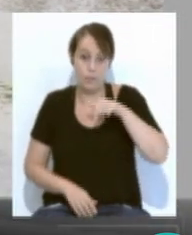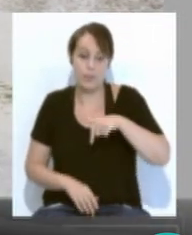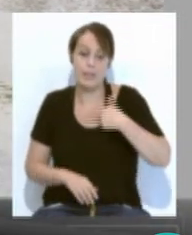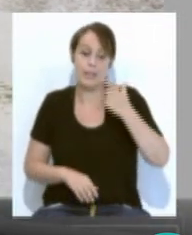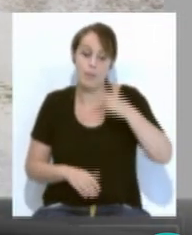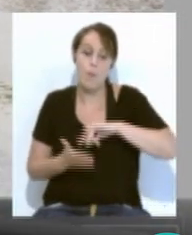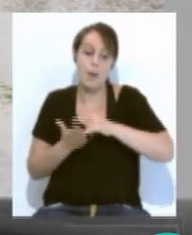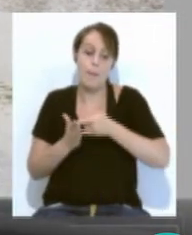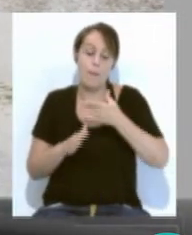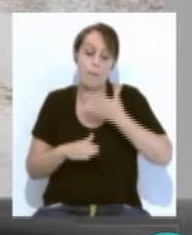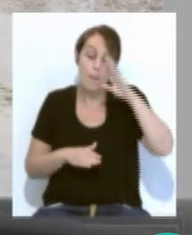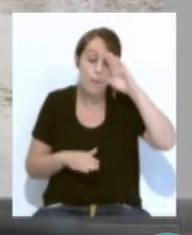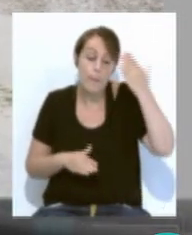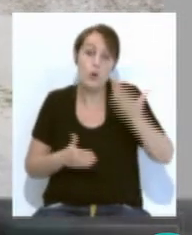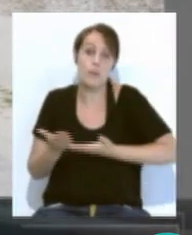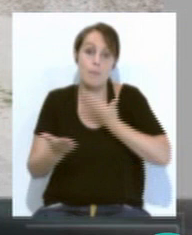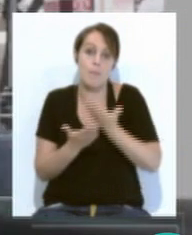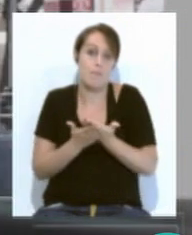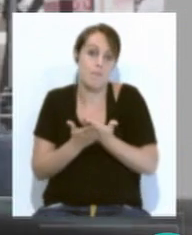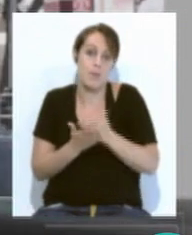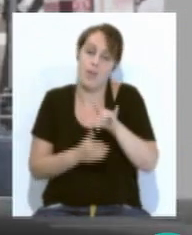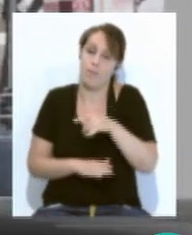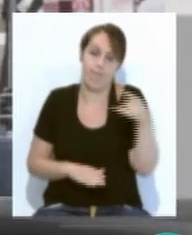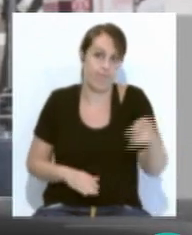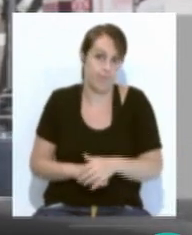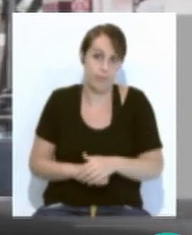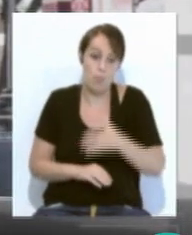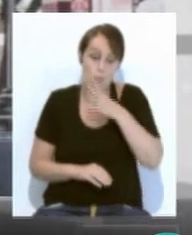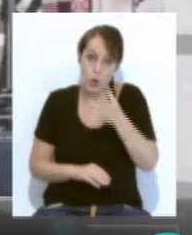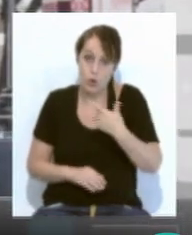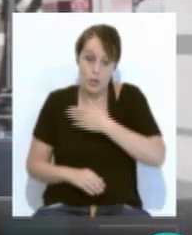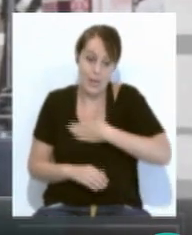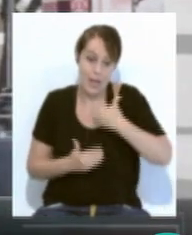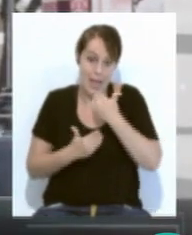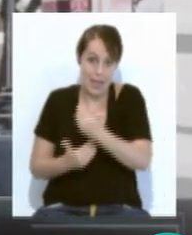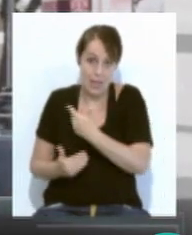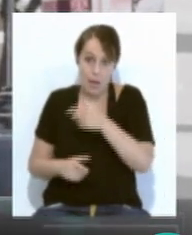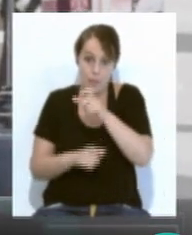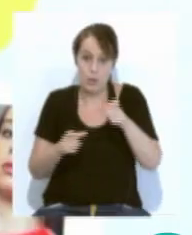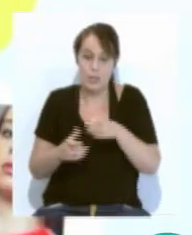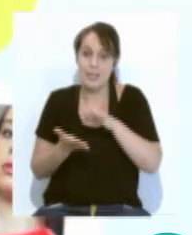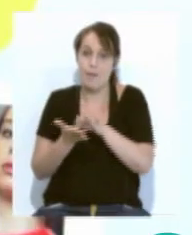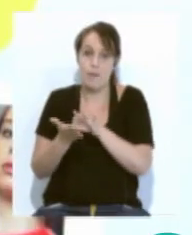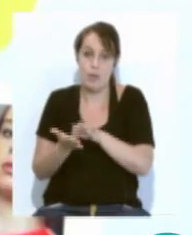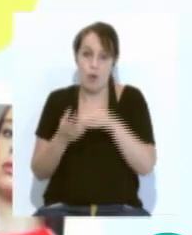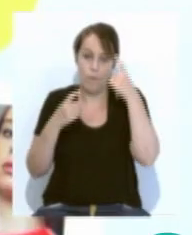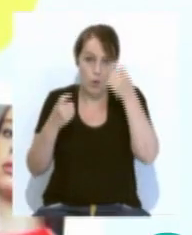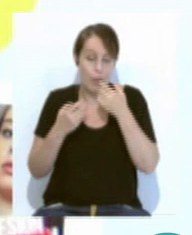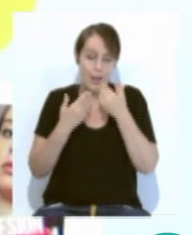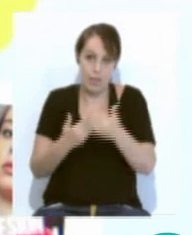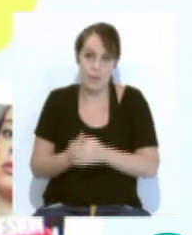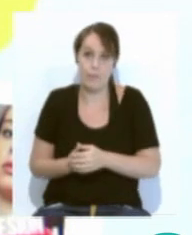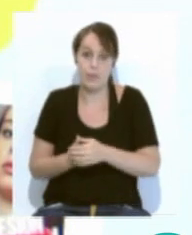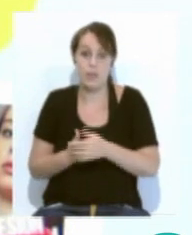desbordaba. Por eso quiero agradecer el gran esfuerzo de todo el personal del servicio. Los recursos de